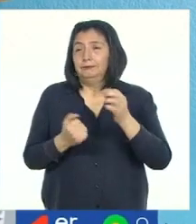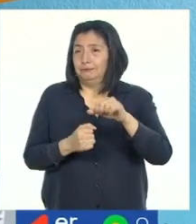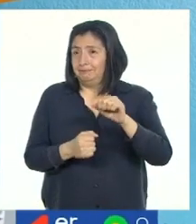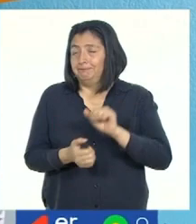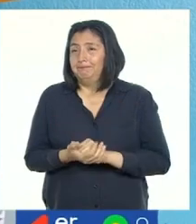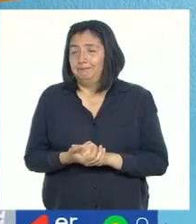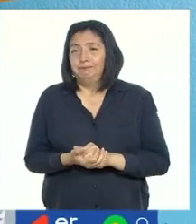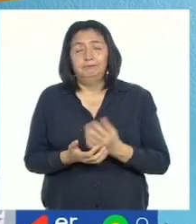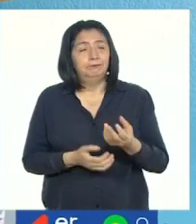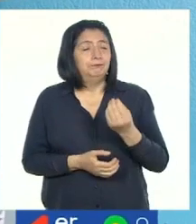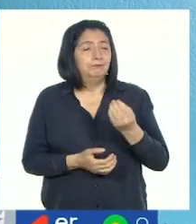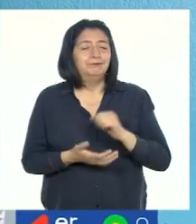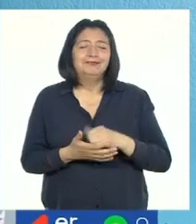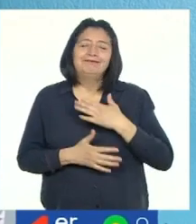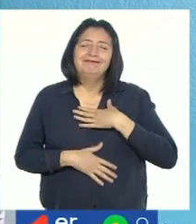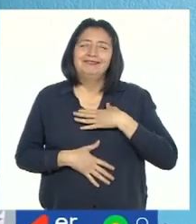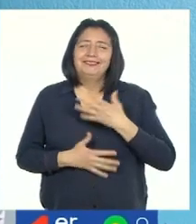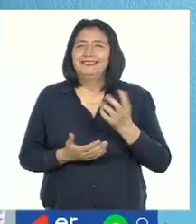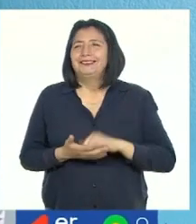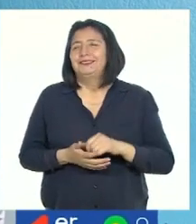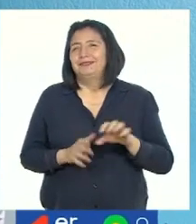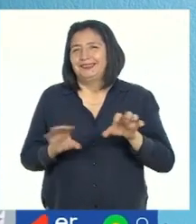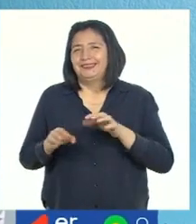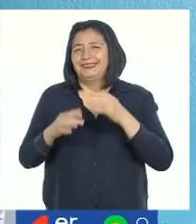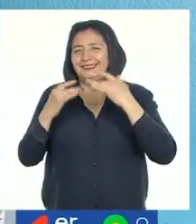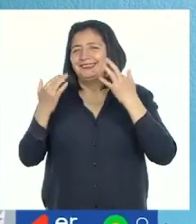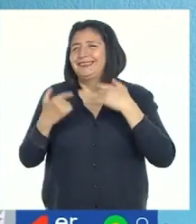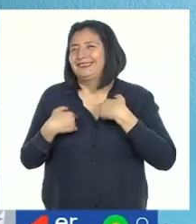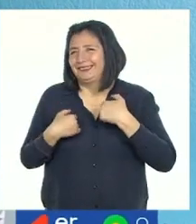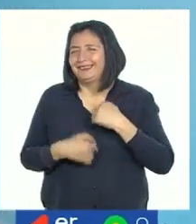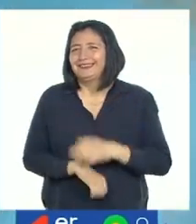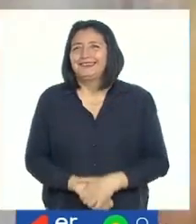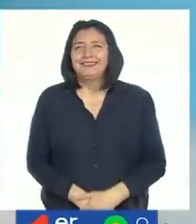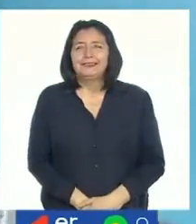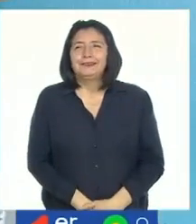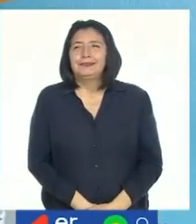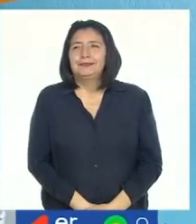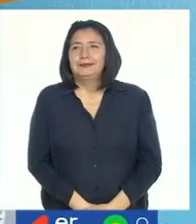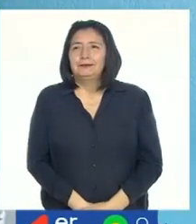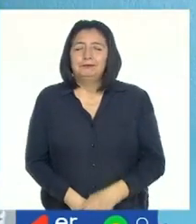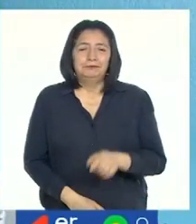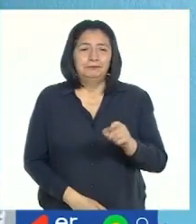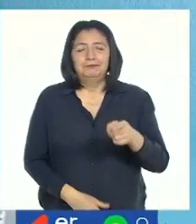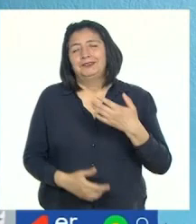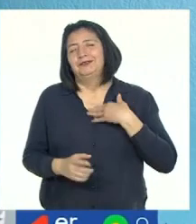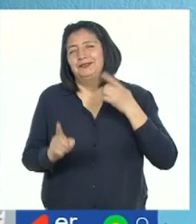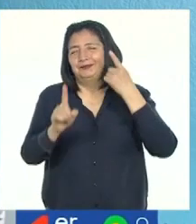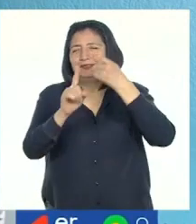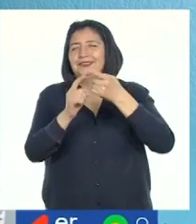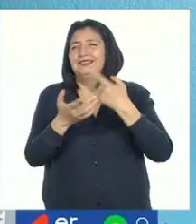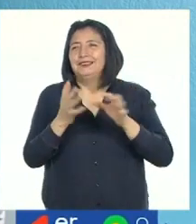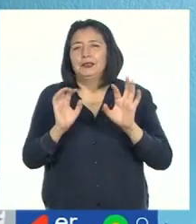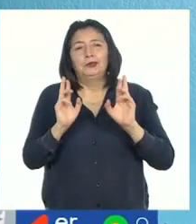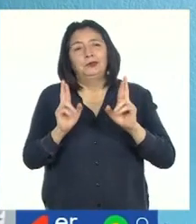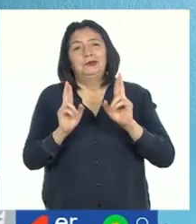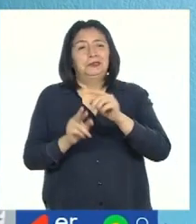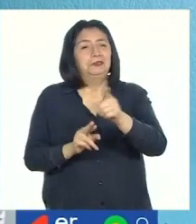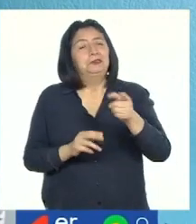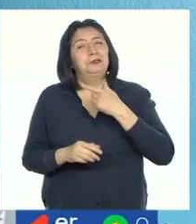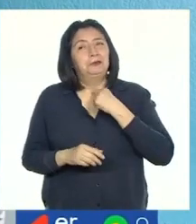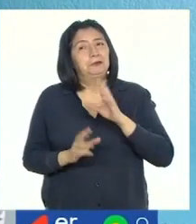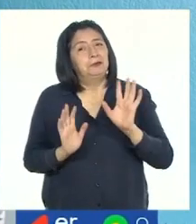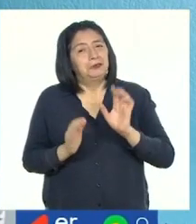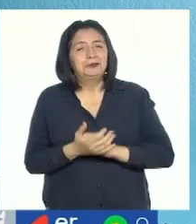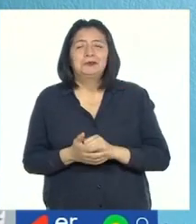porque es divertida y me hace reír. Este fue mi reto. Espero que les haya